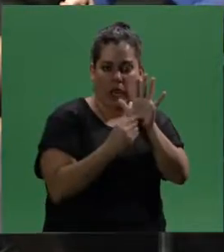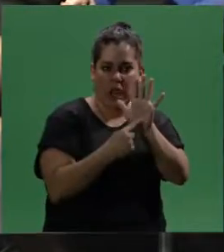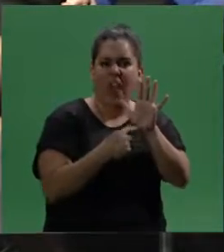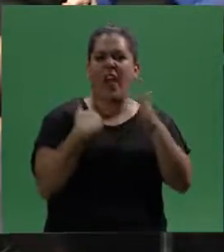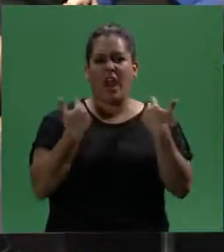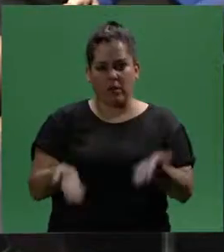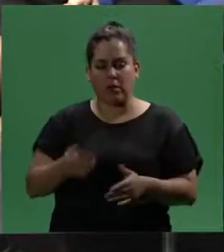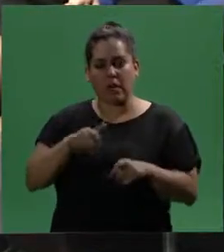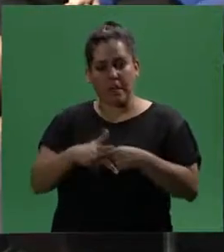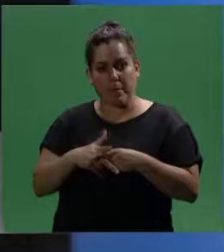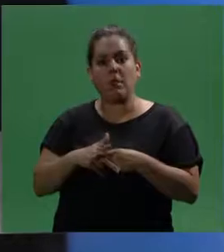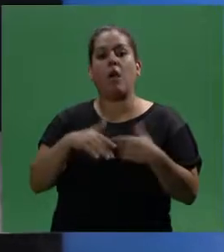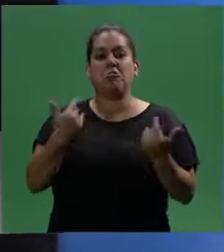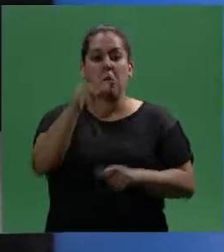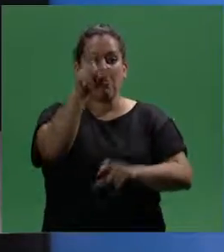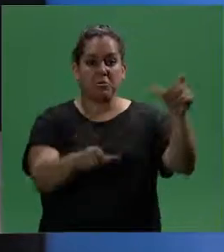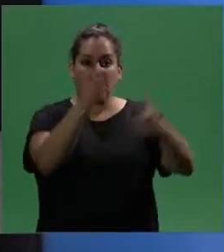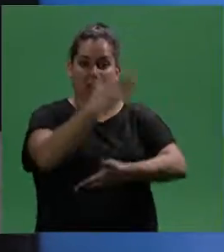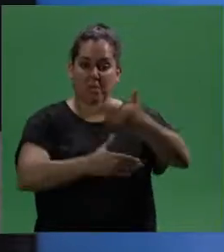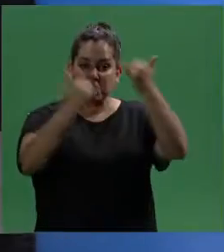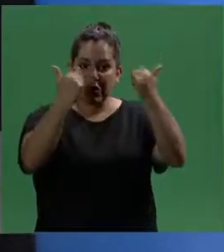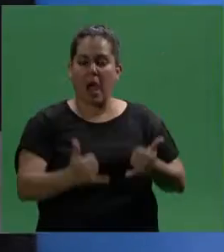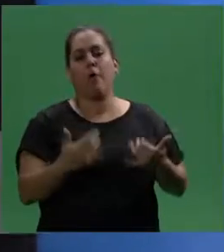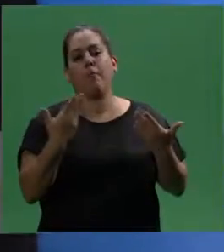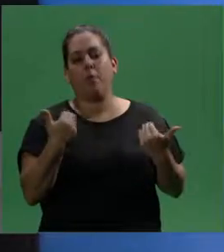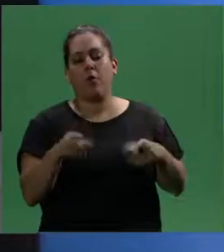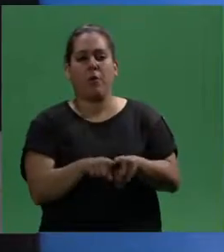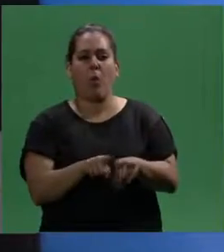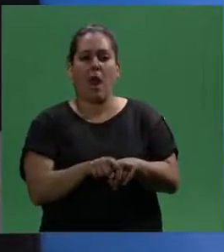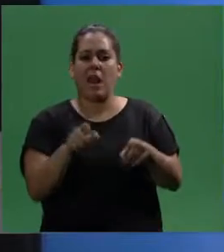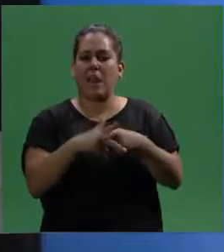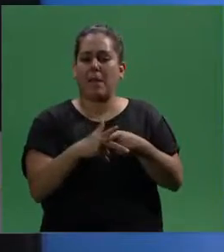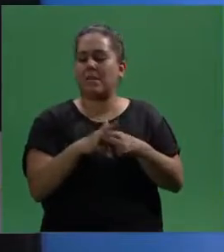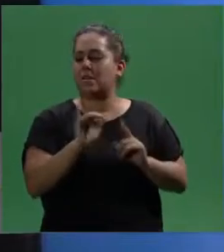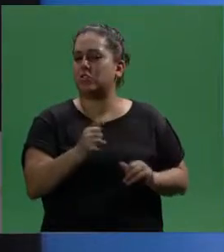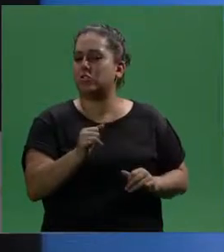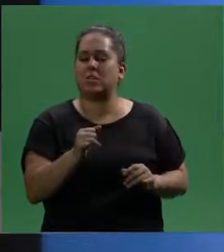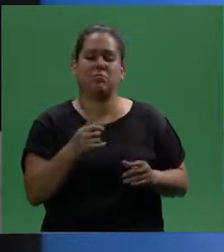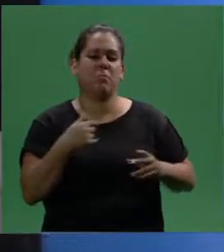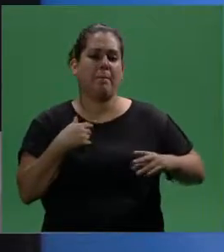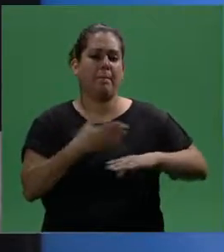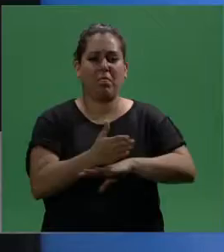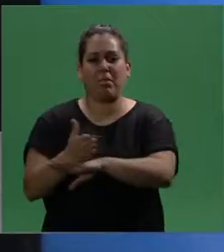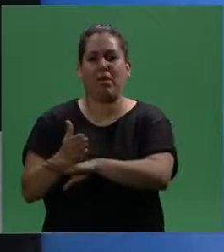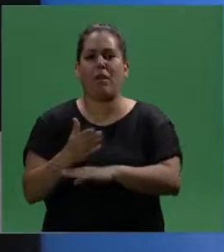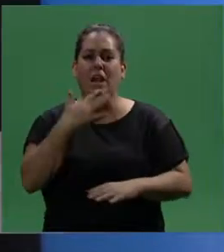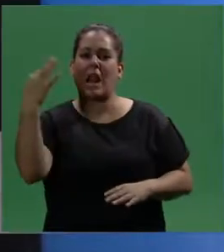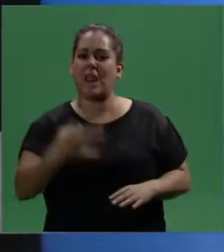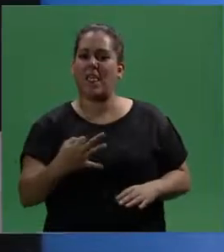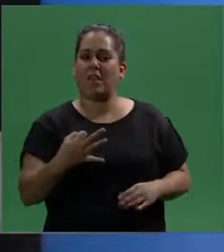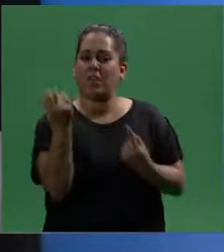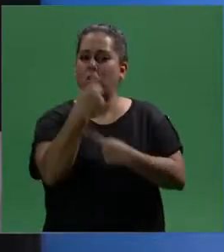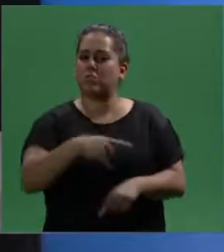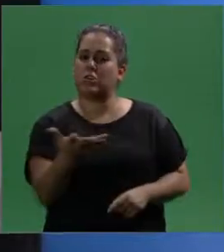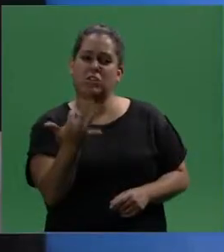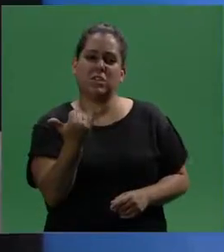disposición de la sociedad, las personas con discapacidad van a tener herramientas que les va a permitir hacer realidad